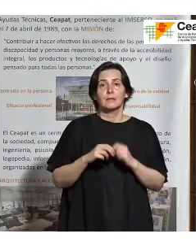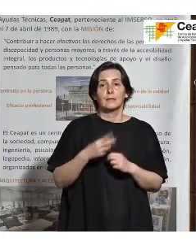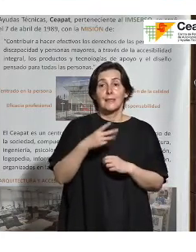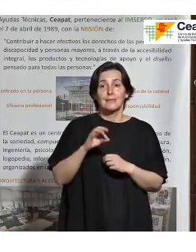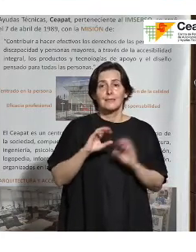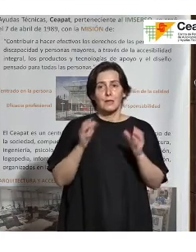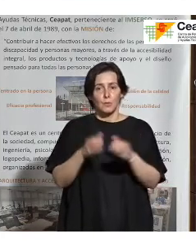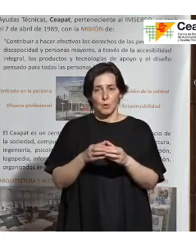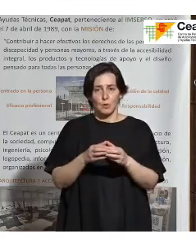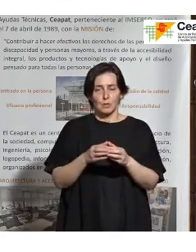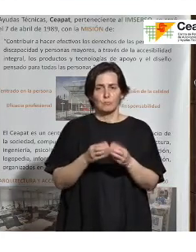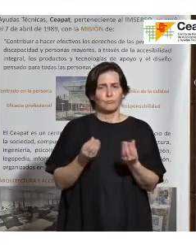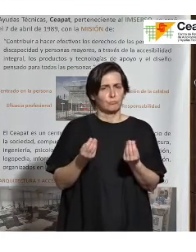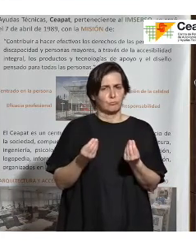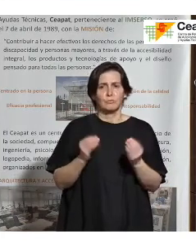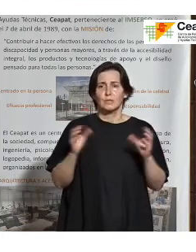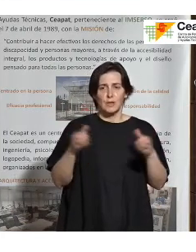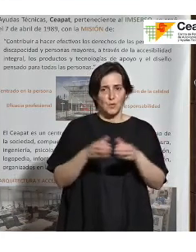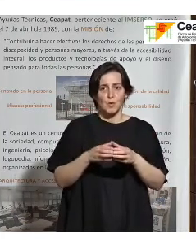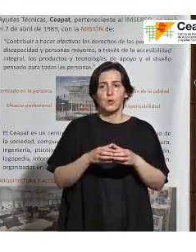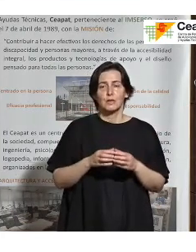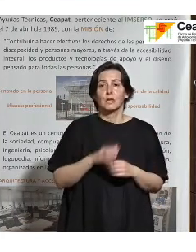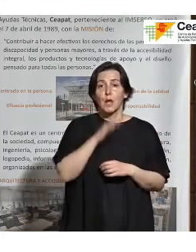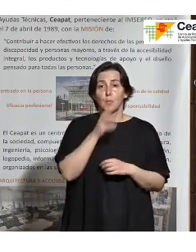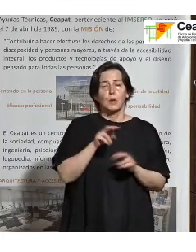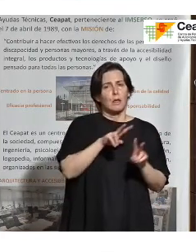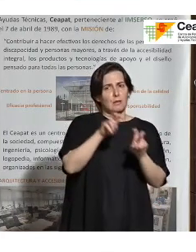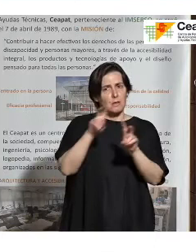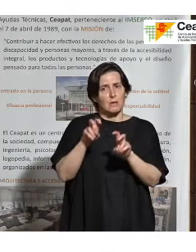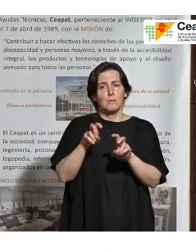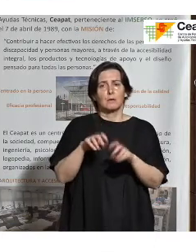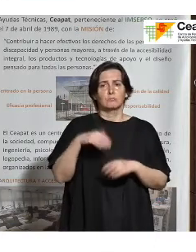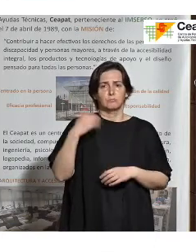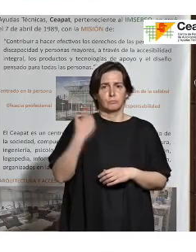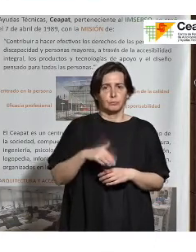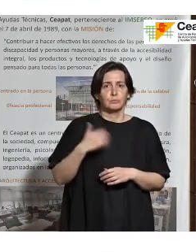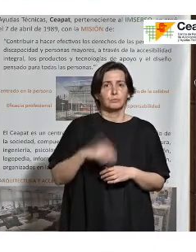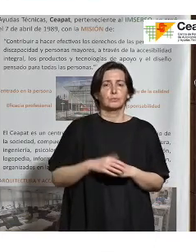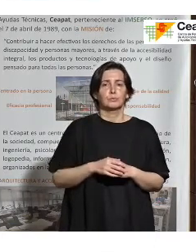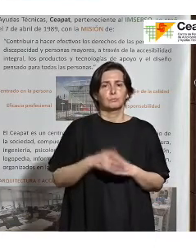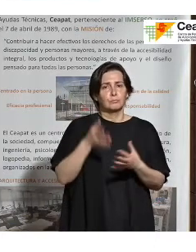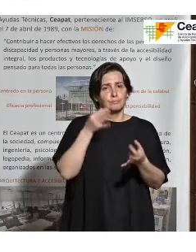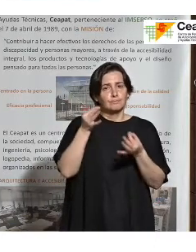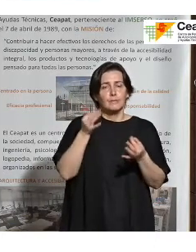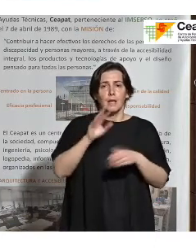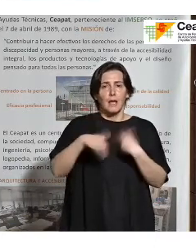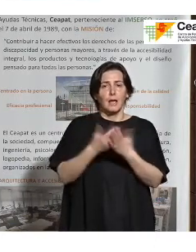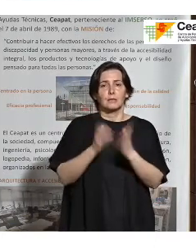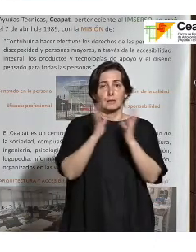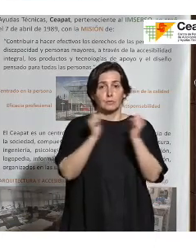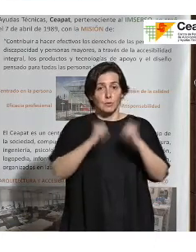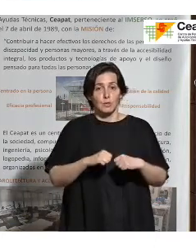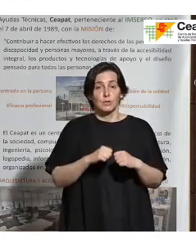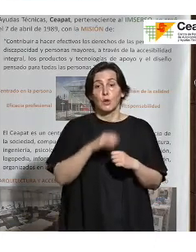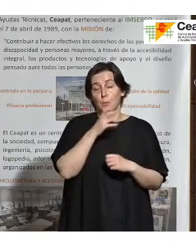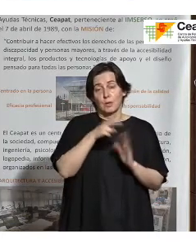que son muchísimas reuniones, porque los temas eran a veces bastante peleagudos al llegar a un consenso y como las normas